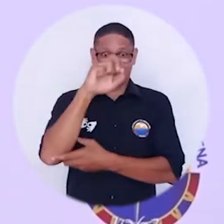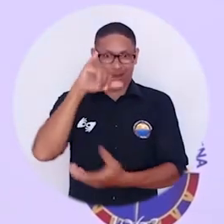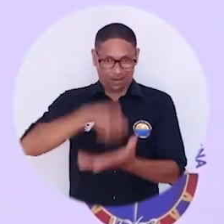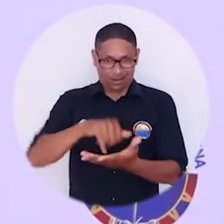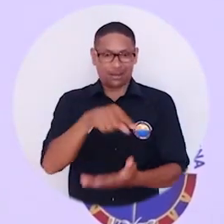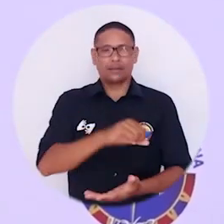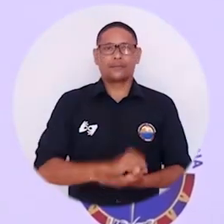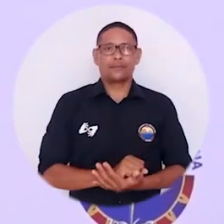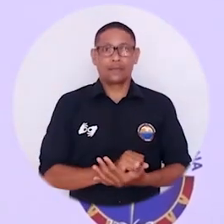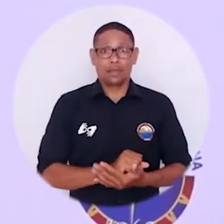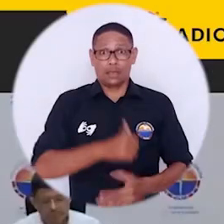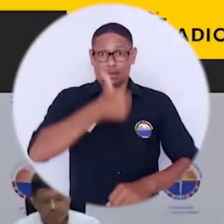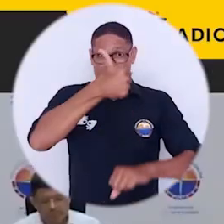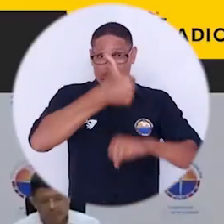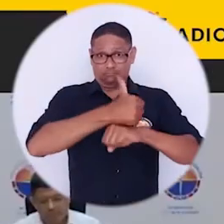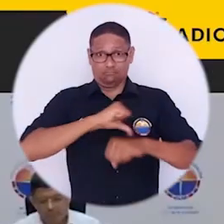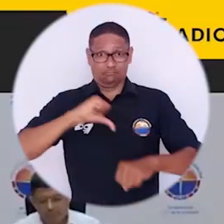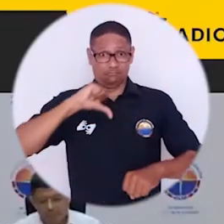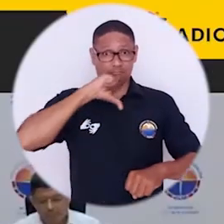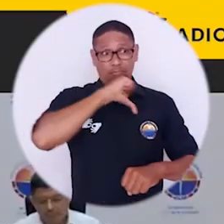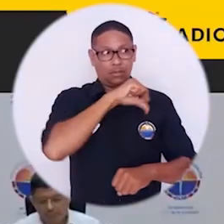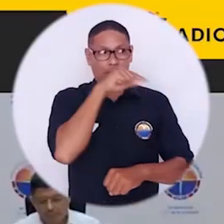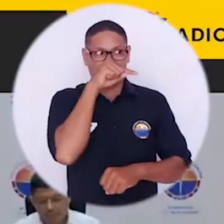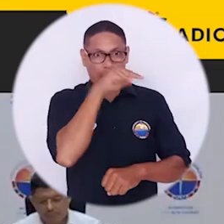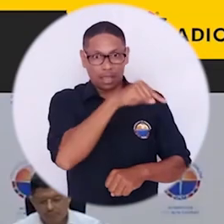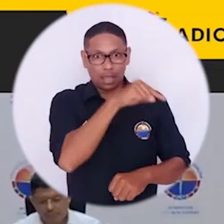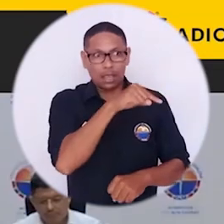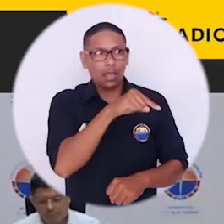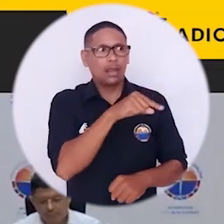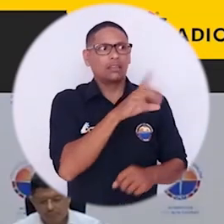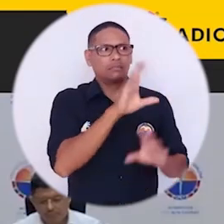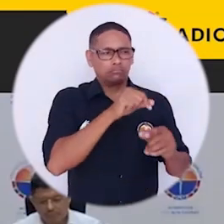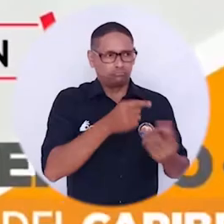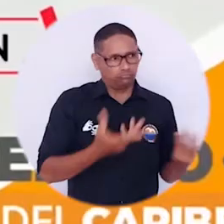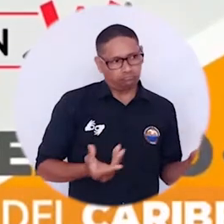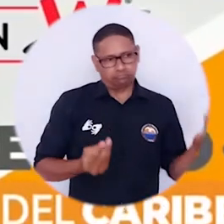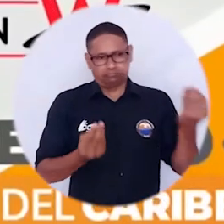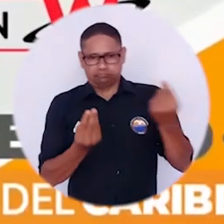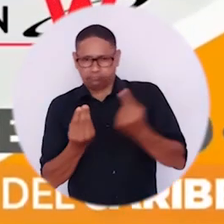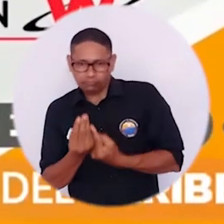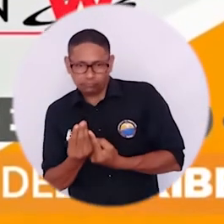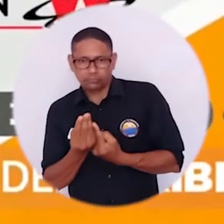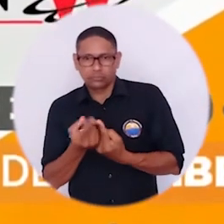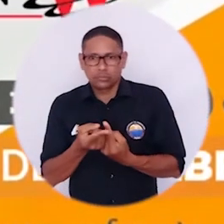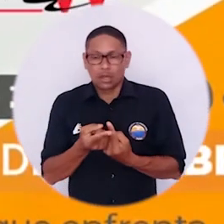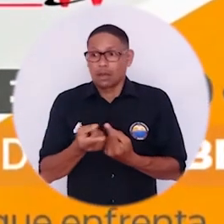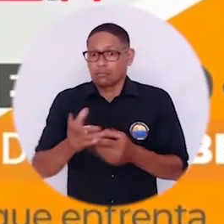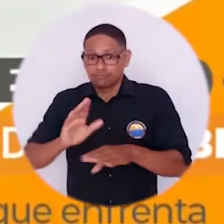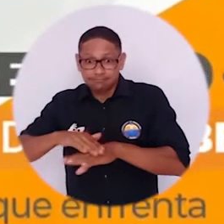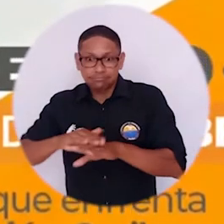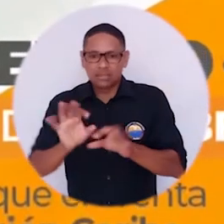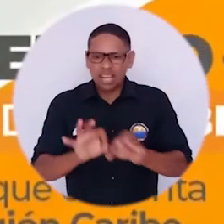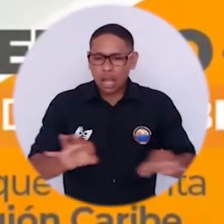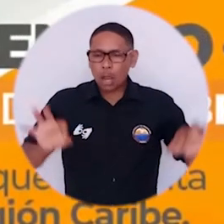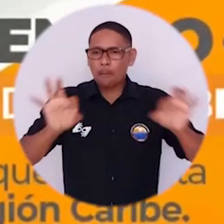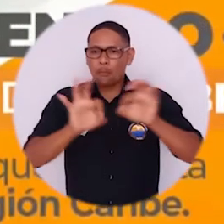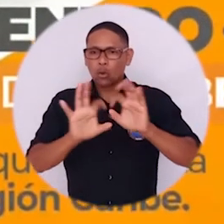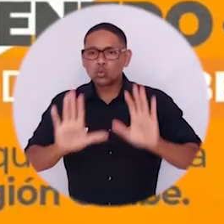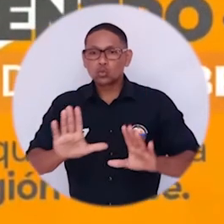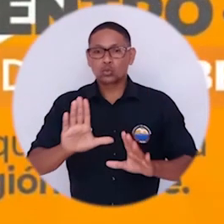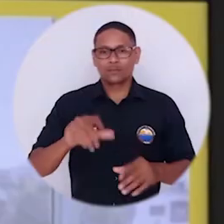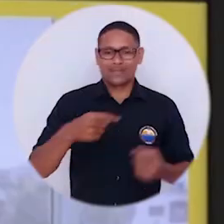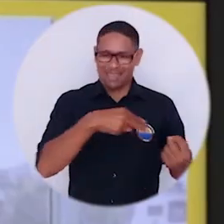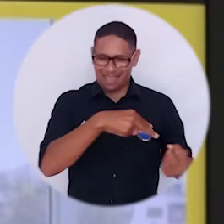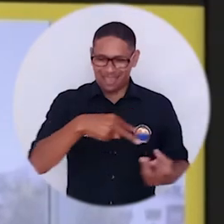doctor Pablo Vera Salazar, máximo directivo de la Universidad del Magdalena, hizo parte del panel de invitados en el gran encuentro por la educación del